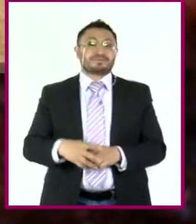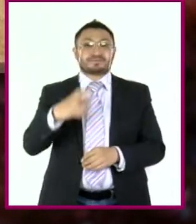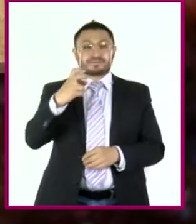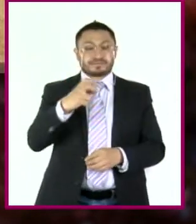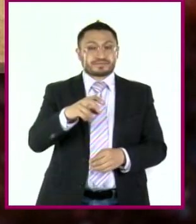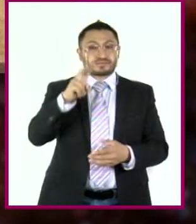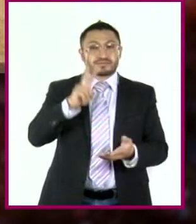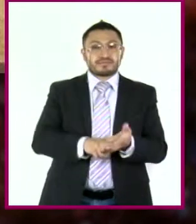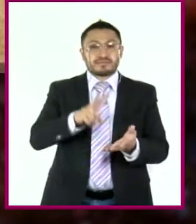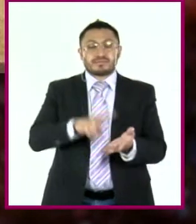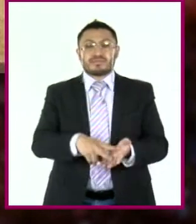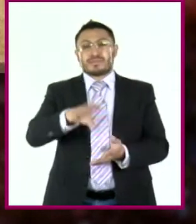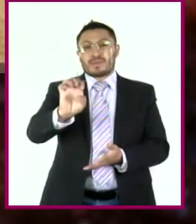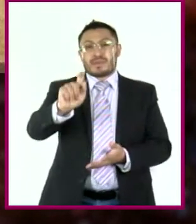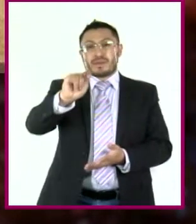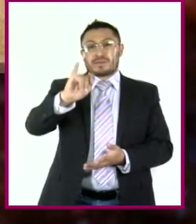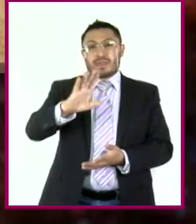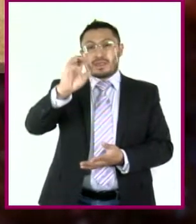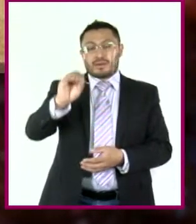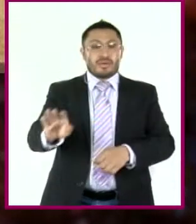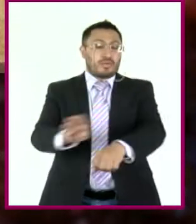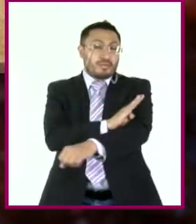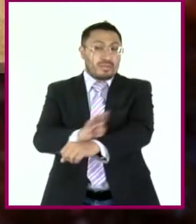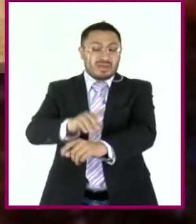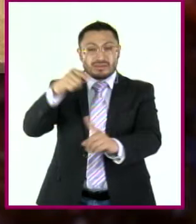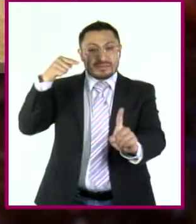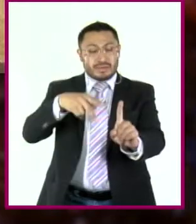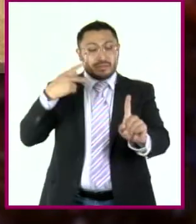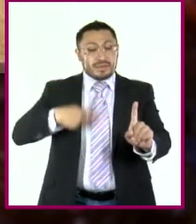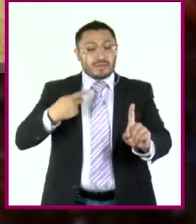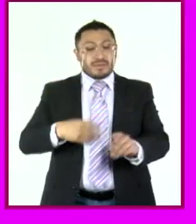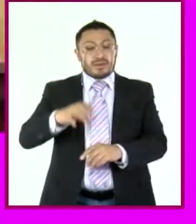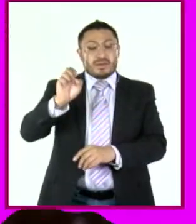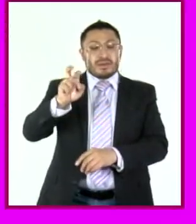ético el bienestar del hombre. Eric Fromm